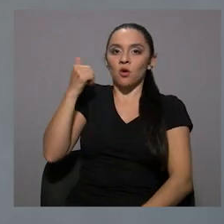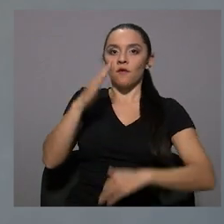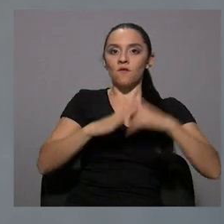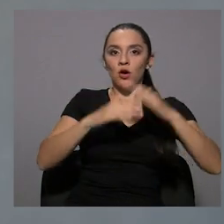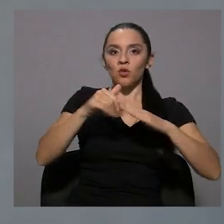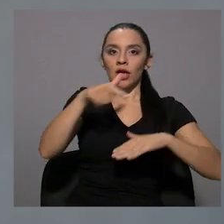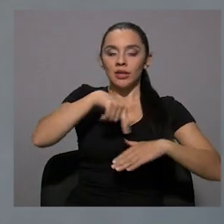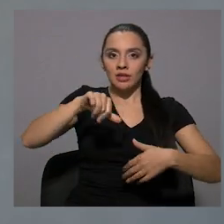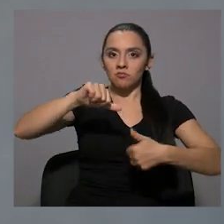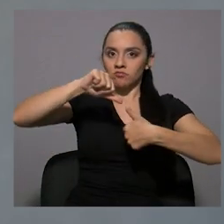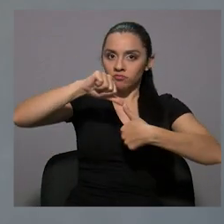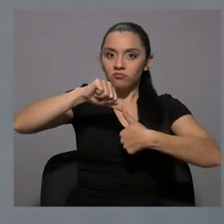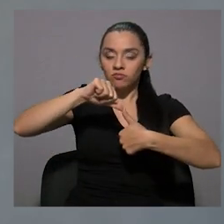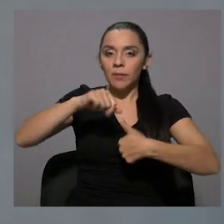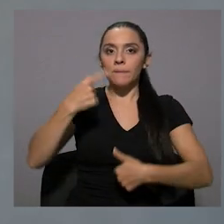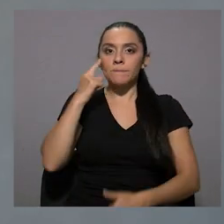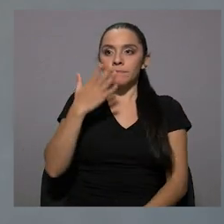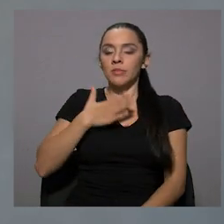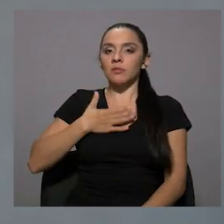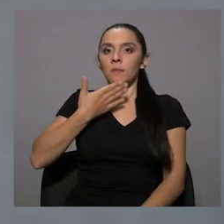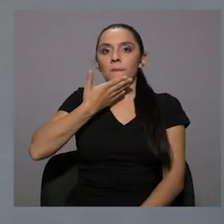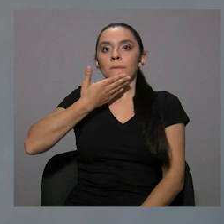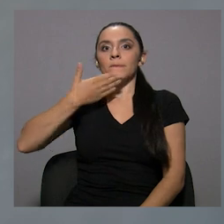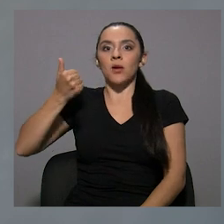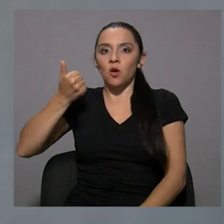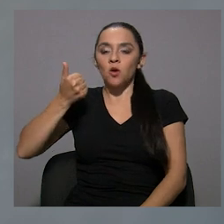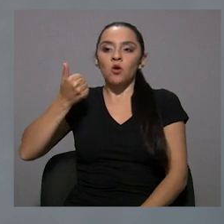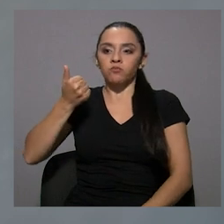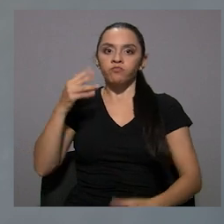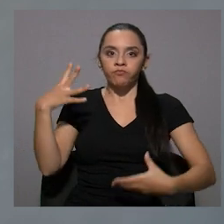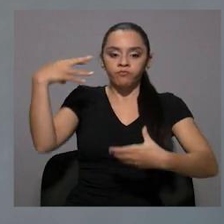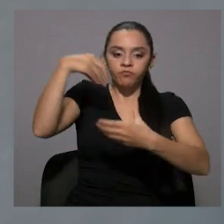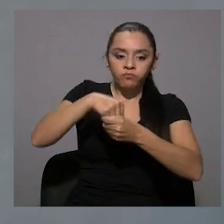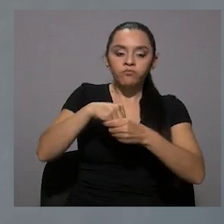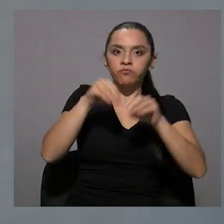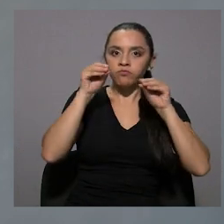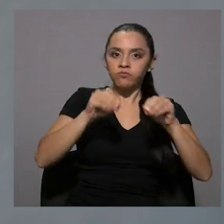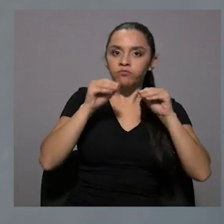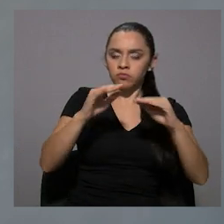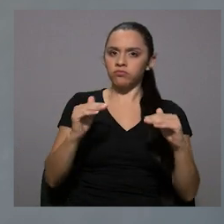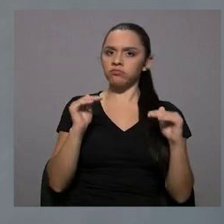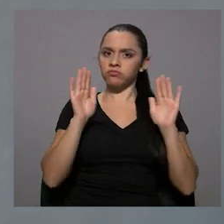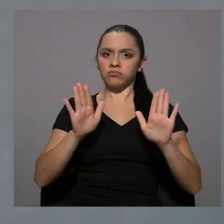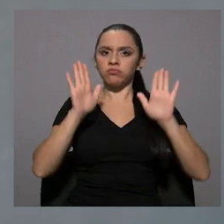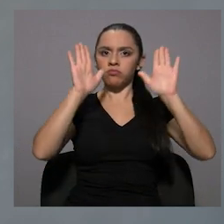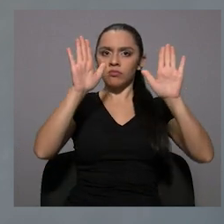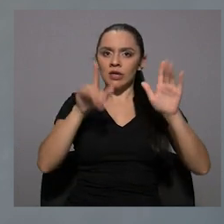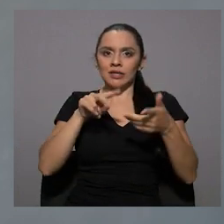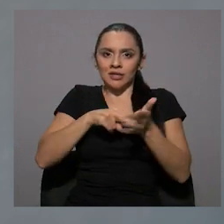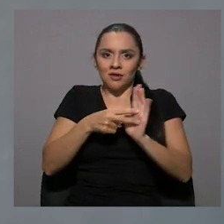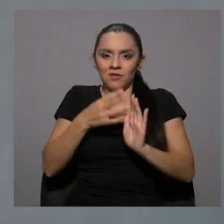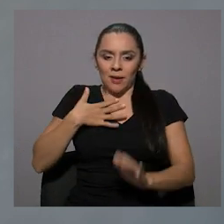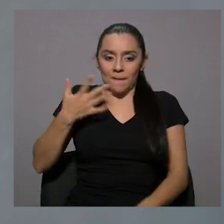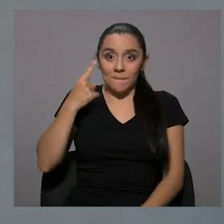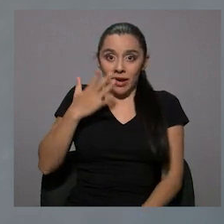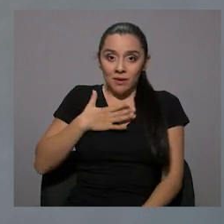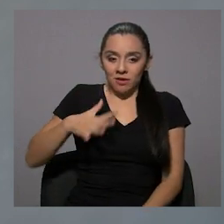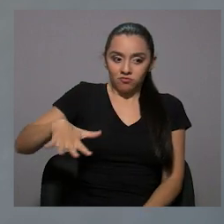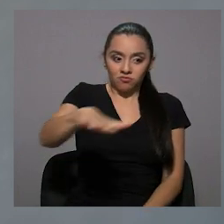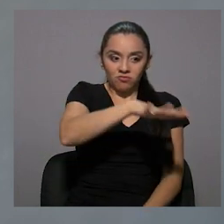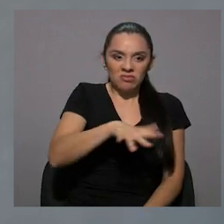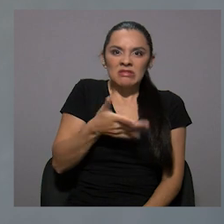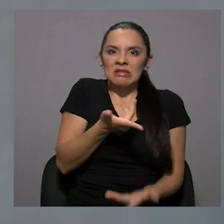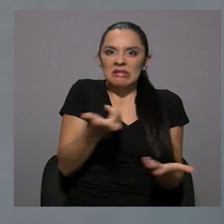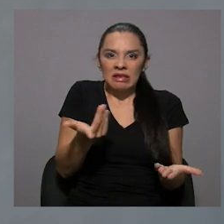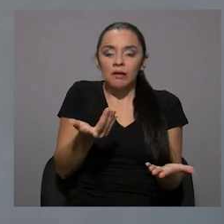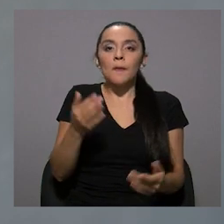las mejores facultades de la región para mí significa formar parte de una comunidad académica de excelencia, significa estar rodeada como de mentes brillantes